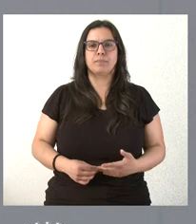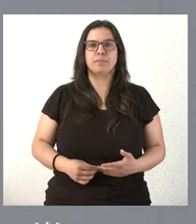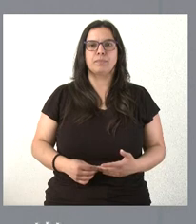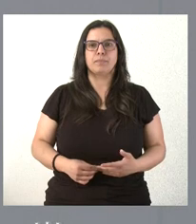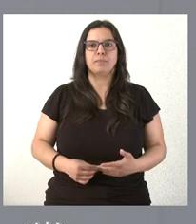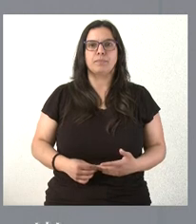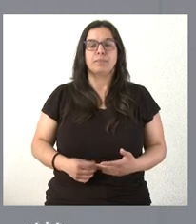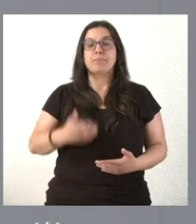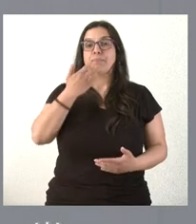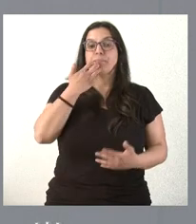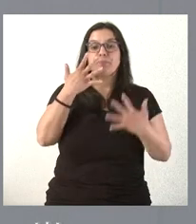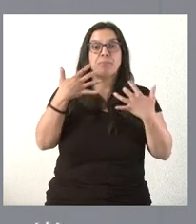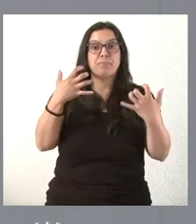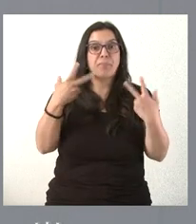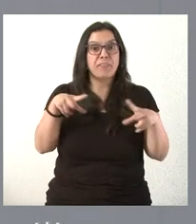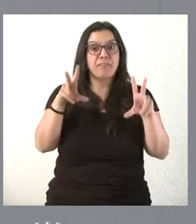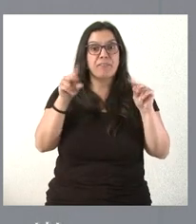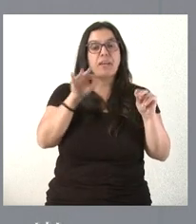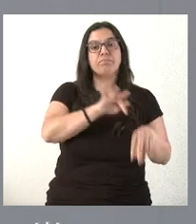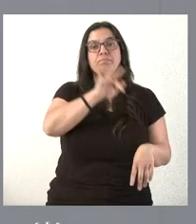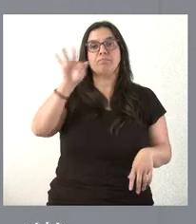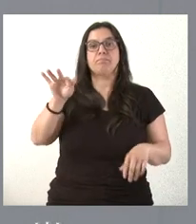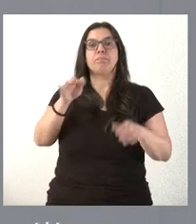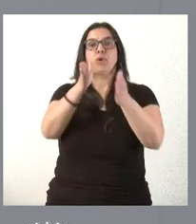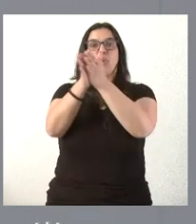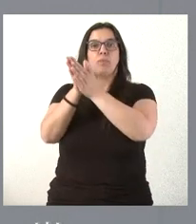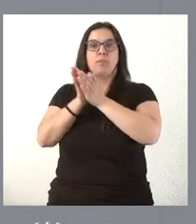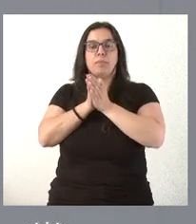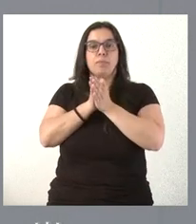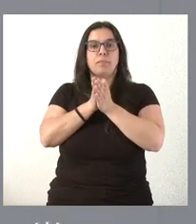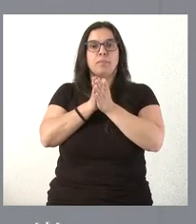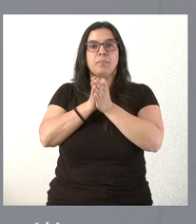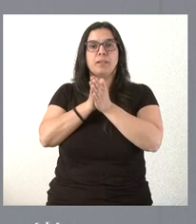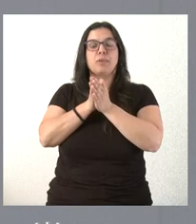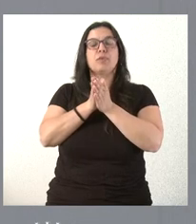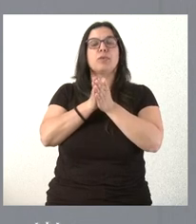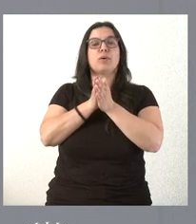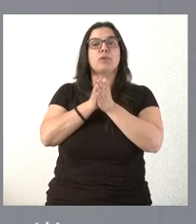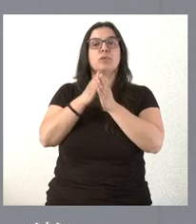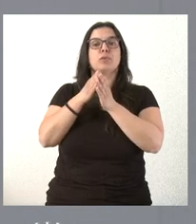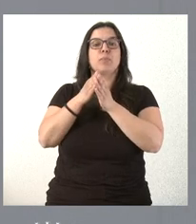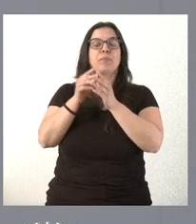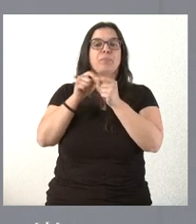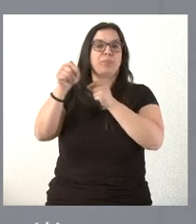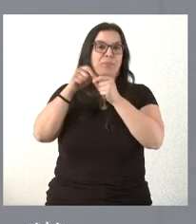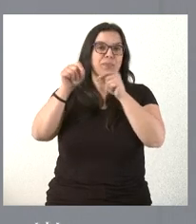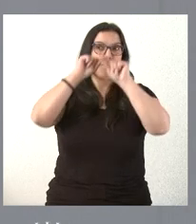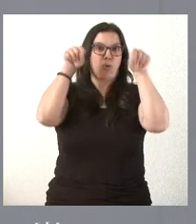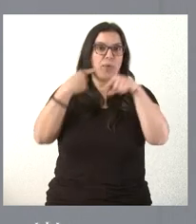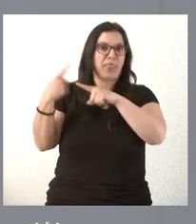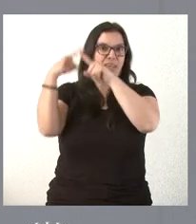Si no tenemos más preguntas en la sala, vamos a dar paso, como siempre, a los compañeros que nos siguen desde las diferentes provincias.